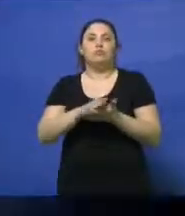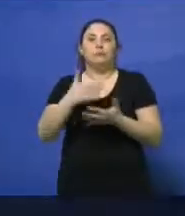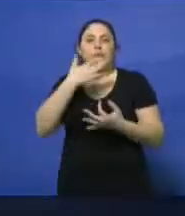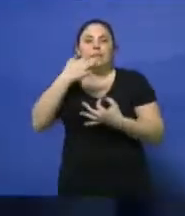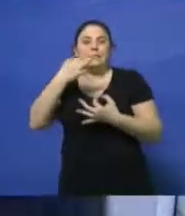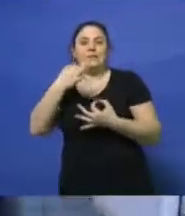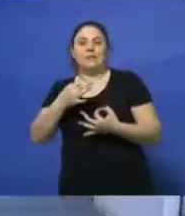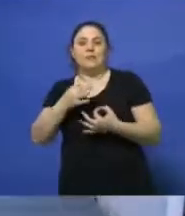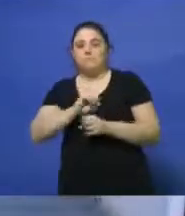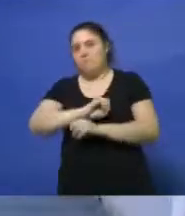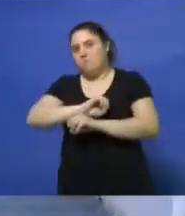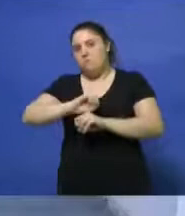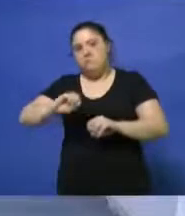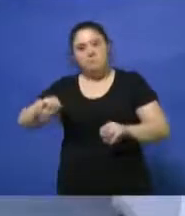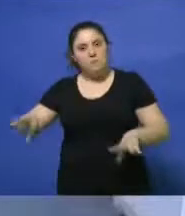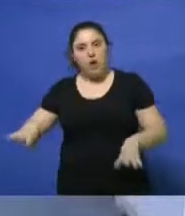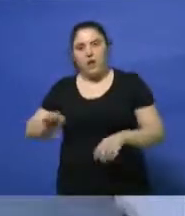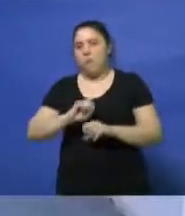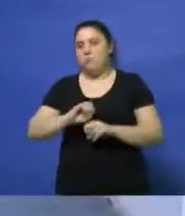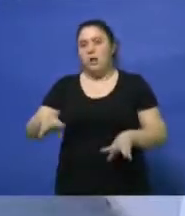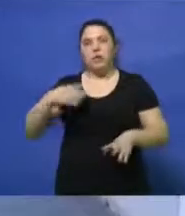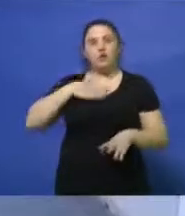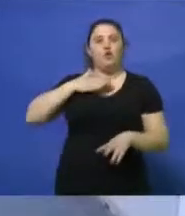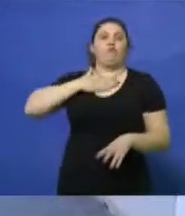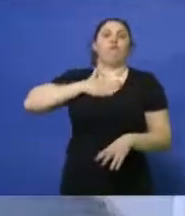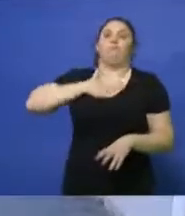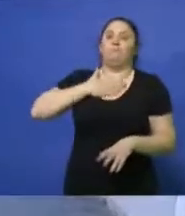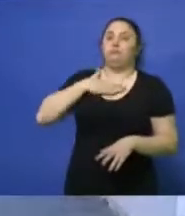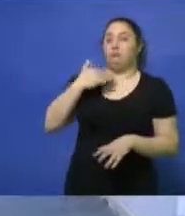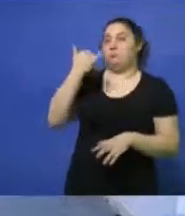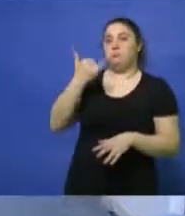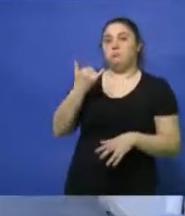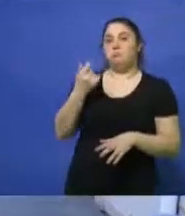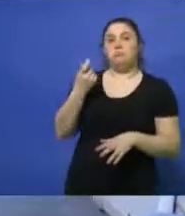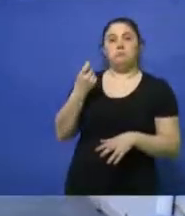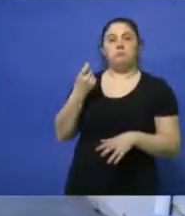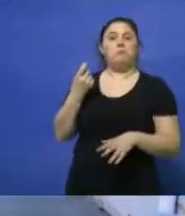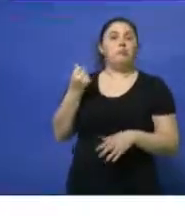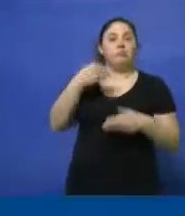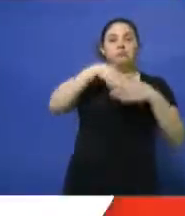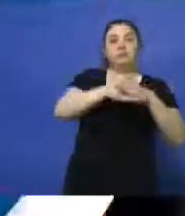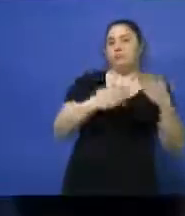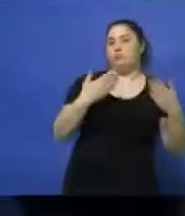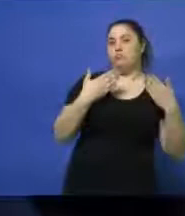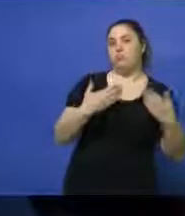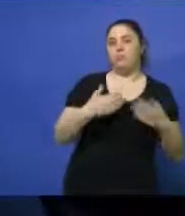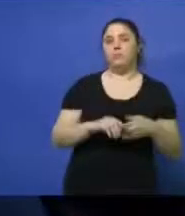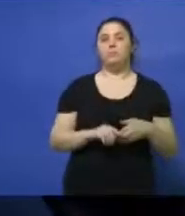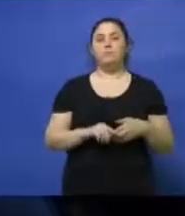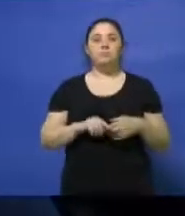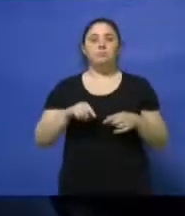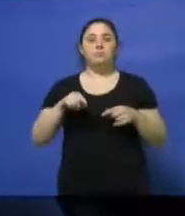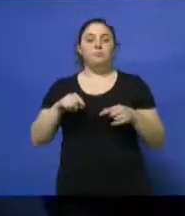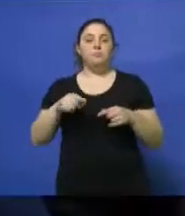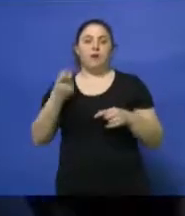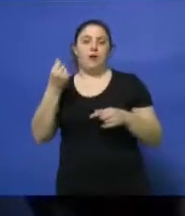empeorado, es distinta. Yo felizmente todavía tengo capacidad de ahorro. El ahorro